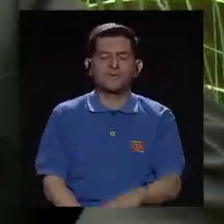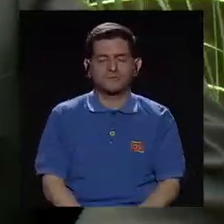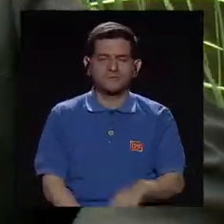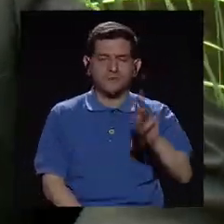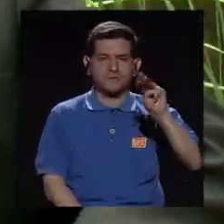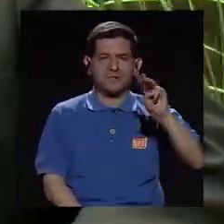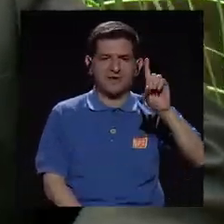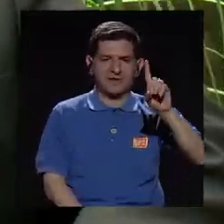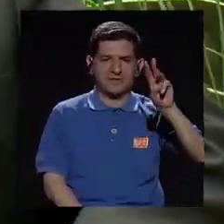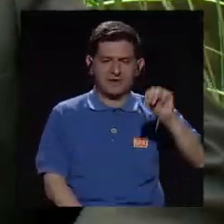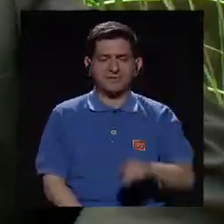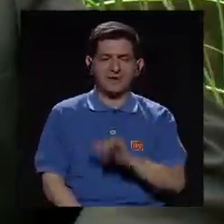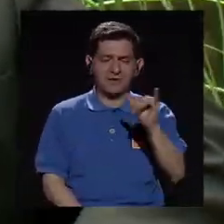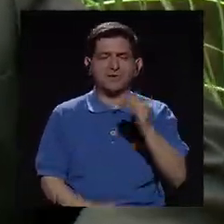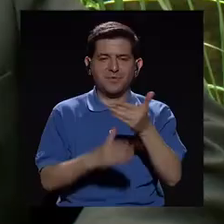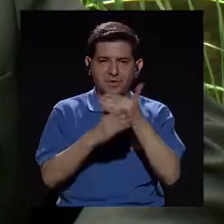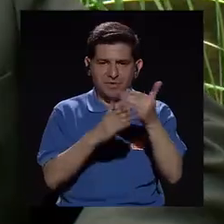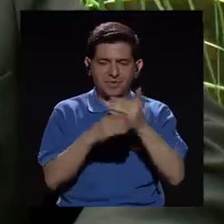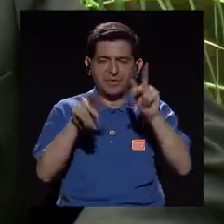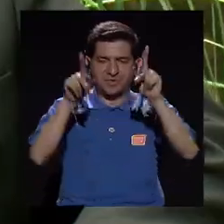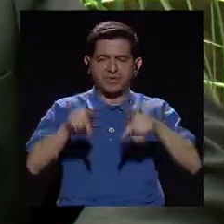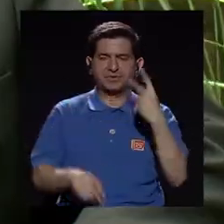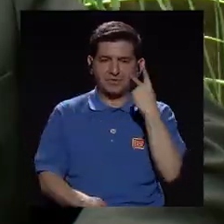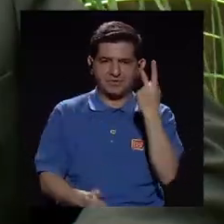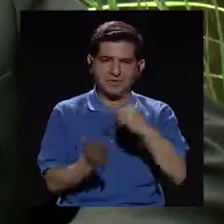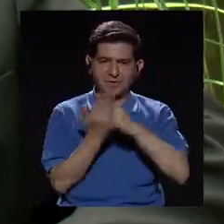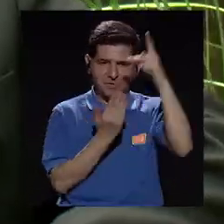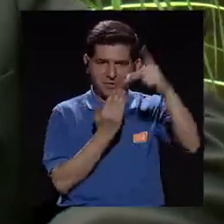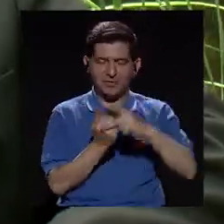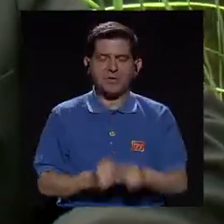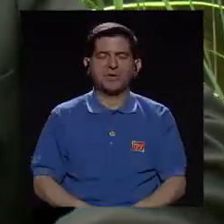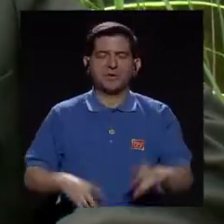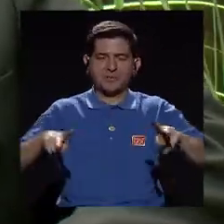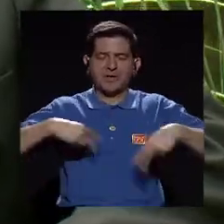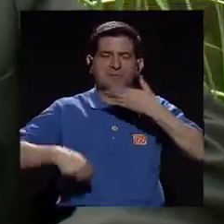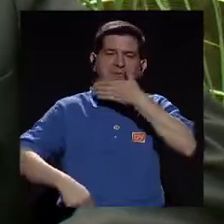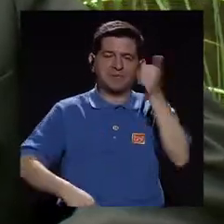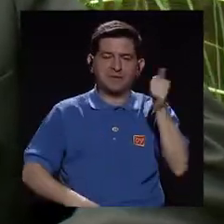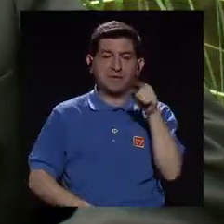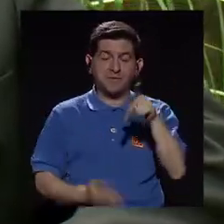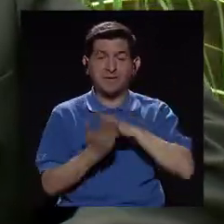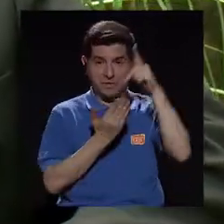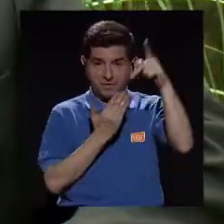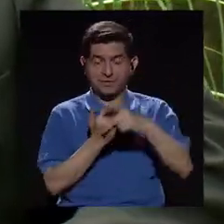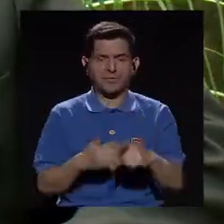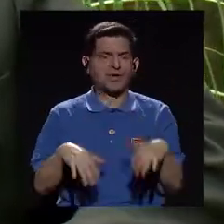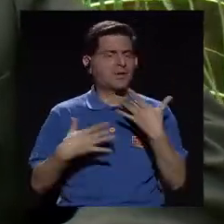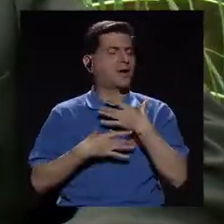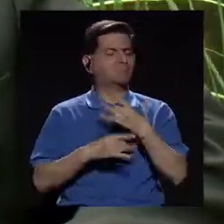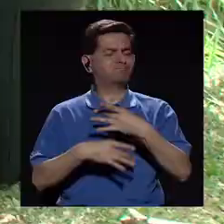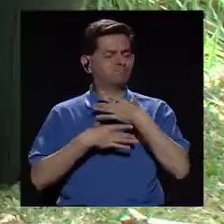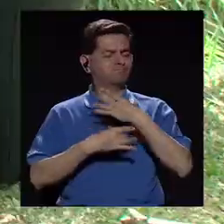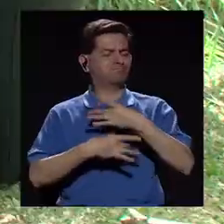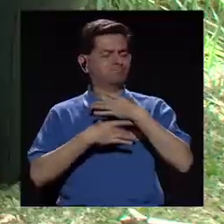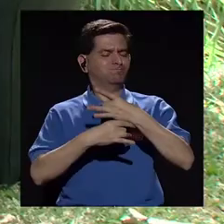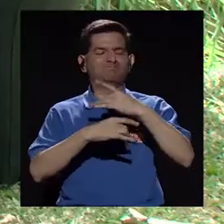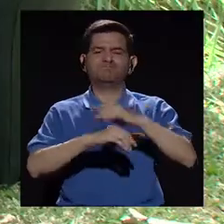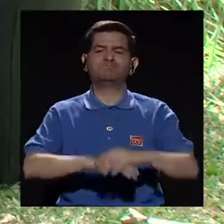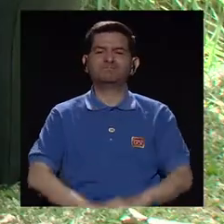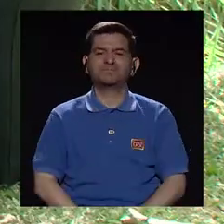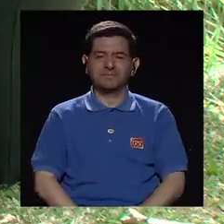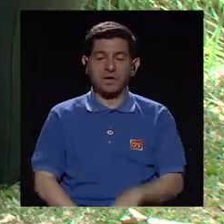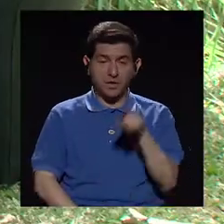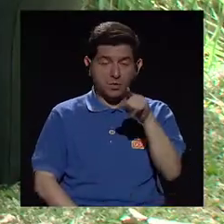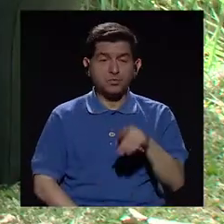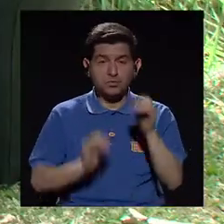María del Mar y un placer compartir con las amigas, los amigos de este programa Vivirme Mejor sobre este tema que realmente es apasionante. Bueno don